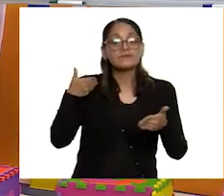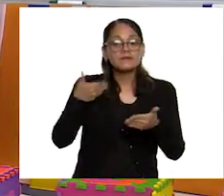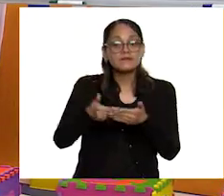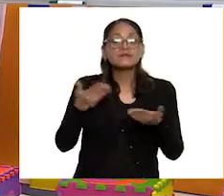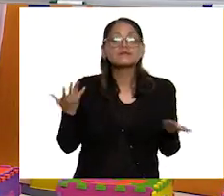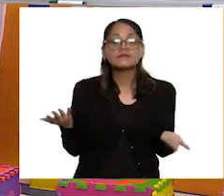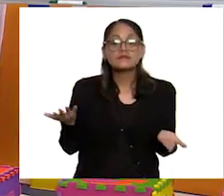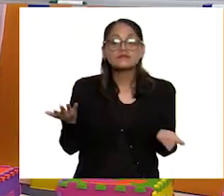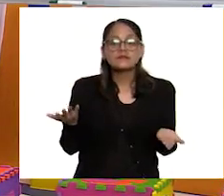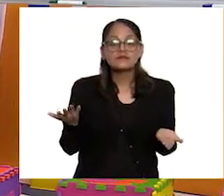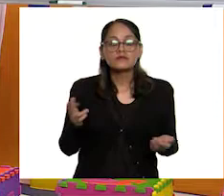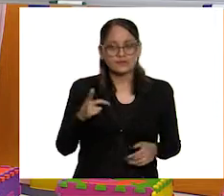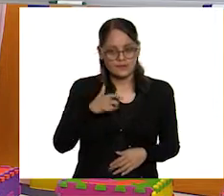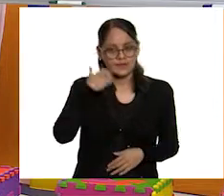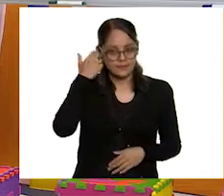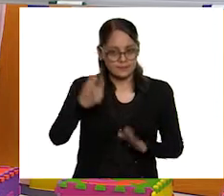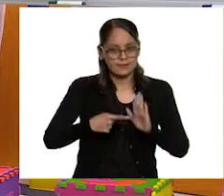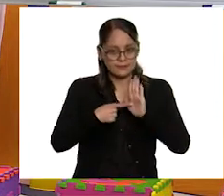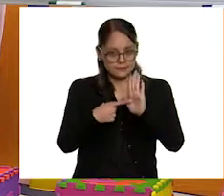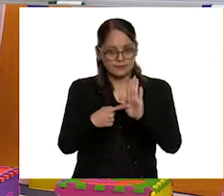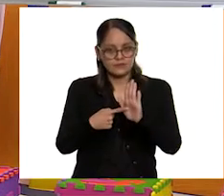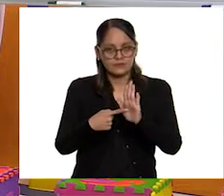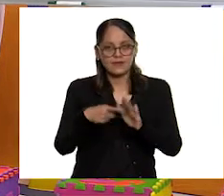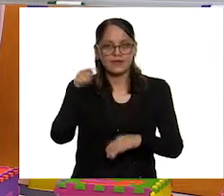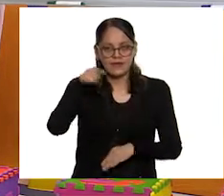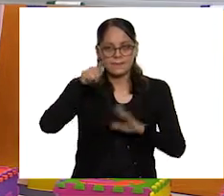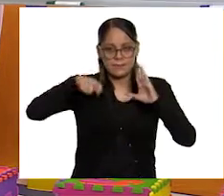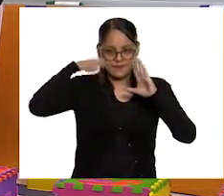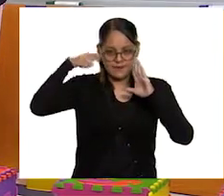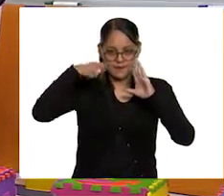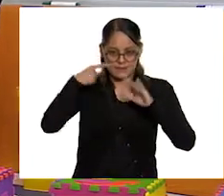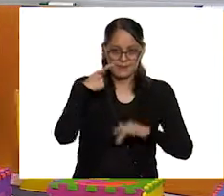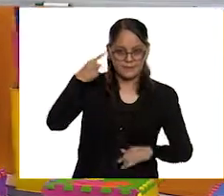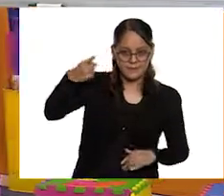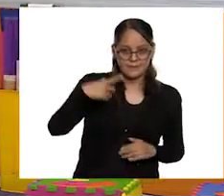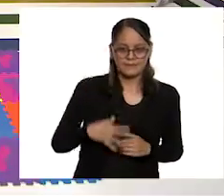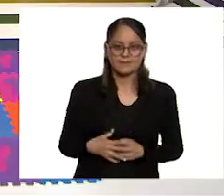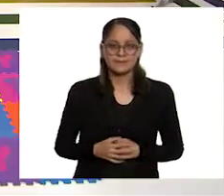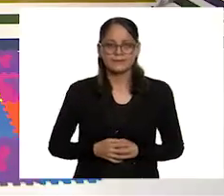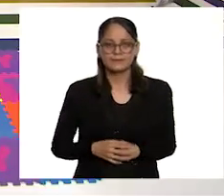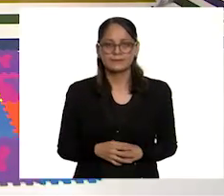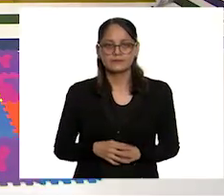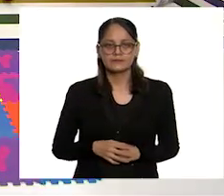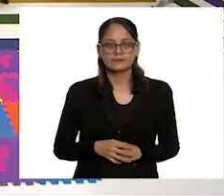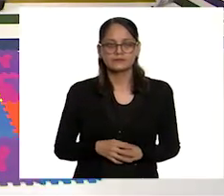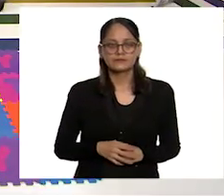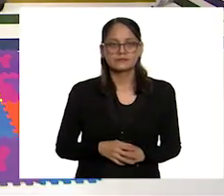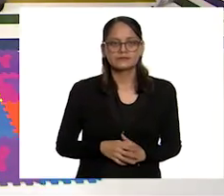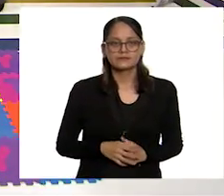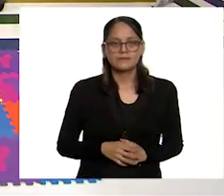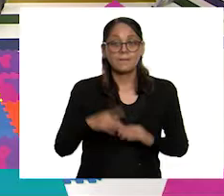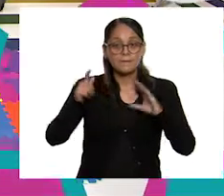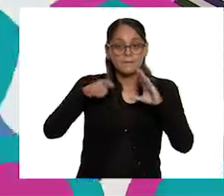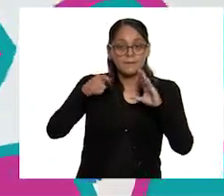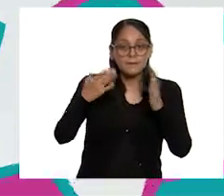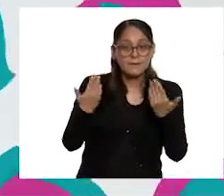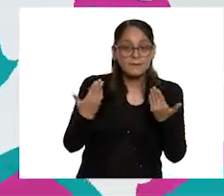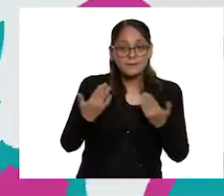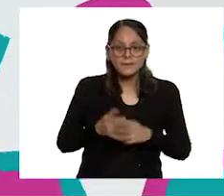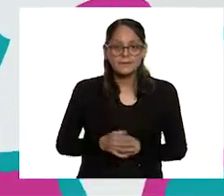de esto. Sí. Quiero mostrarte este video. Veamos entonces. Ahí viene el video. Se acerca.